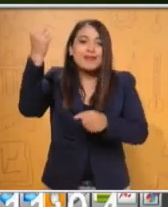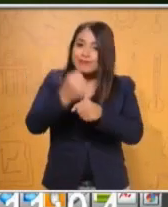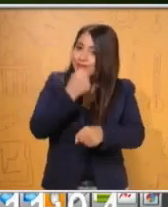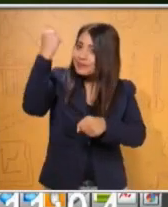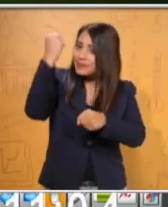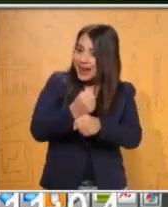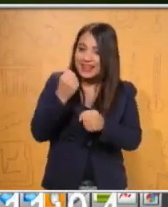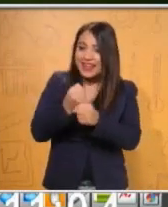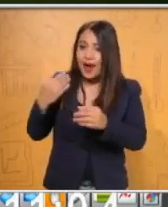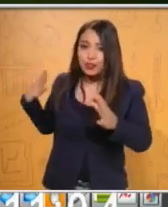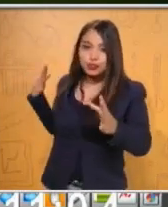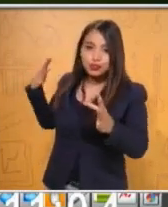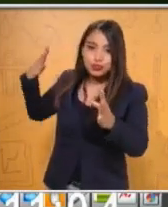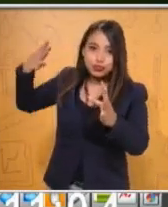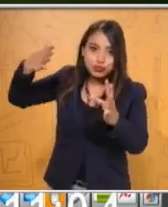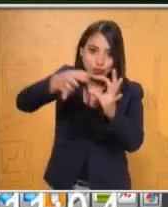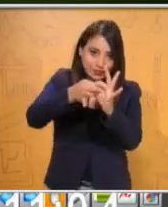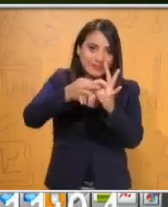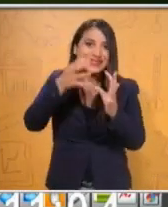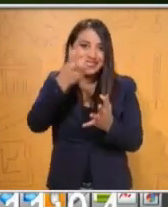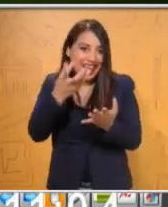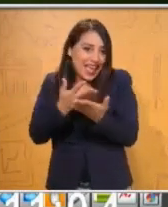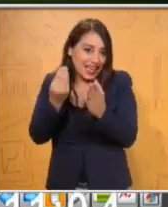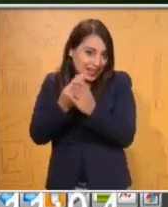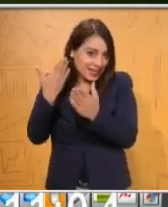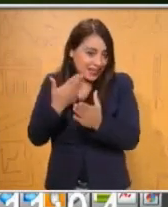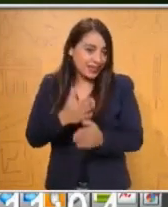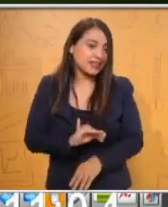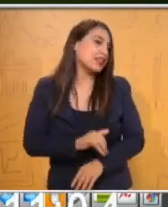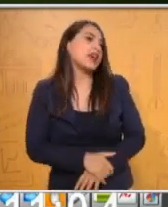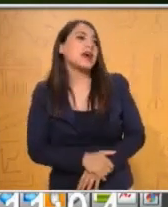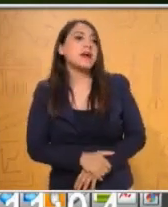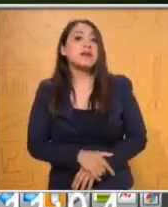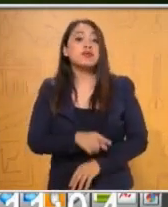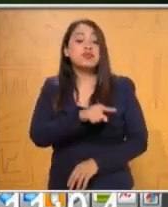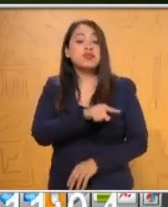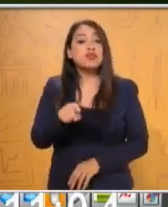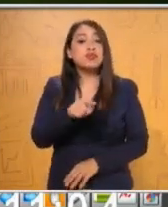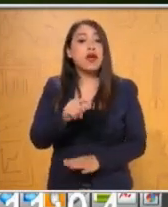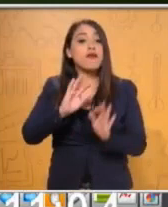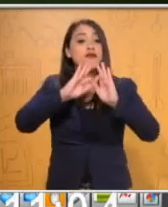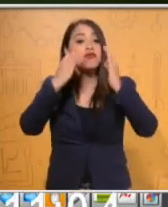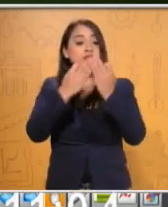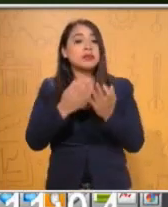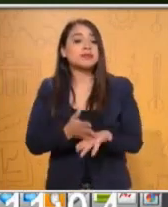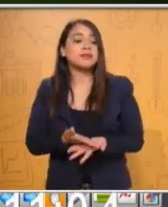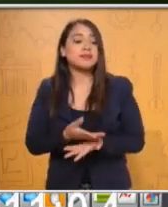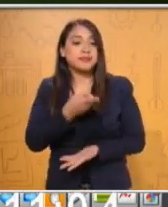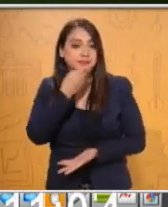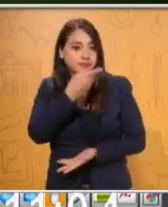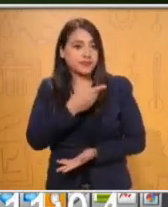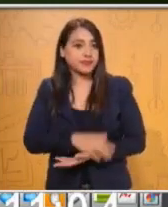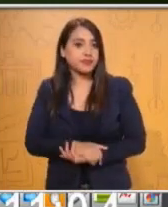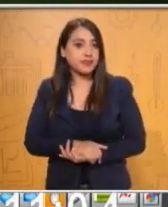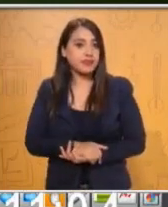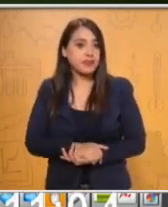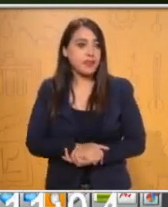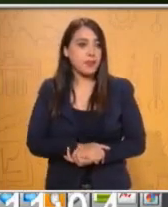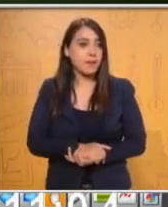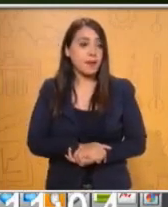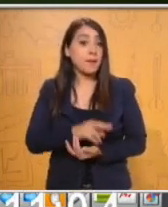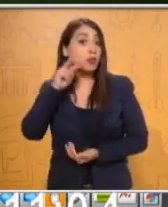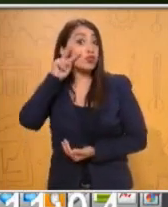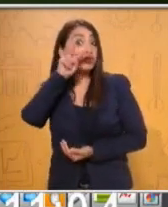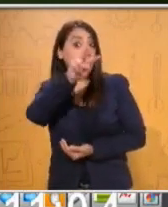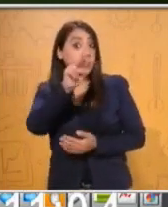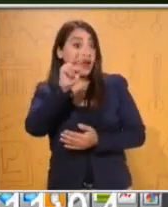empezar con las sucesiones en las siguientes figuras. Menciona. Así es. Vamos a observar la siguiente